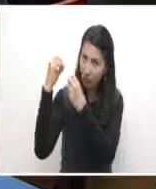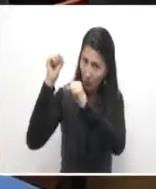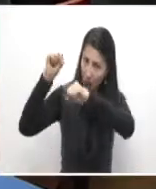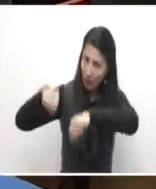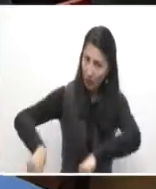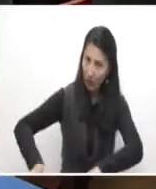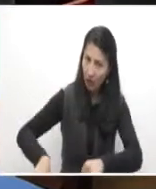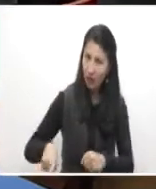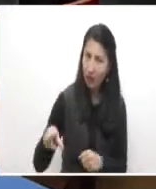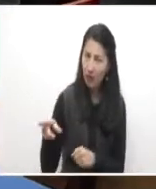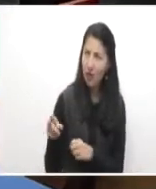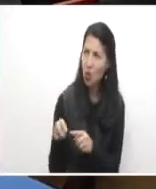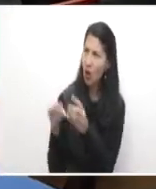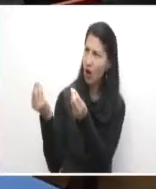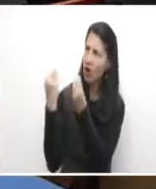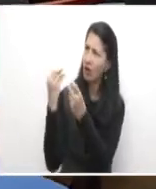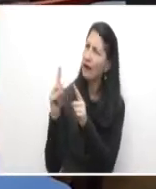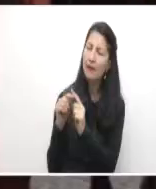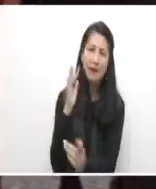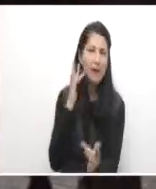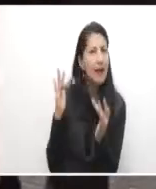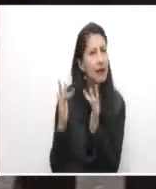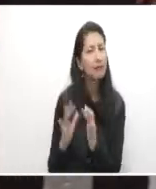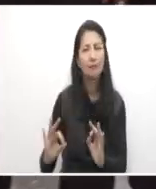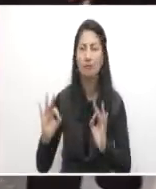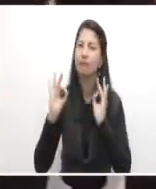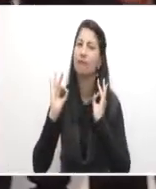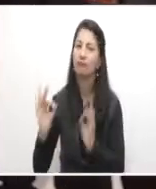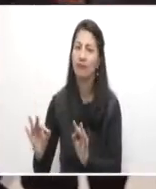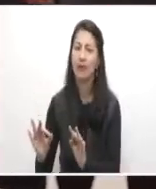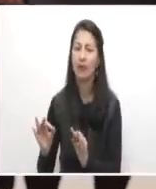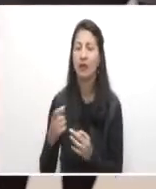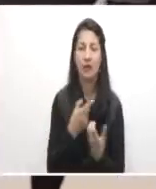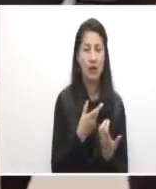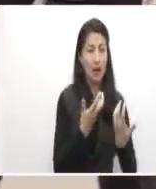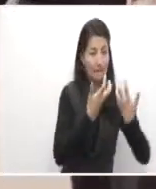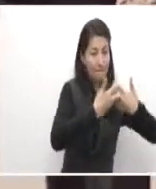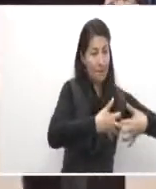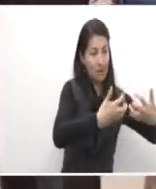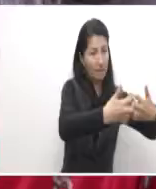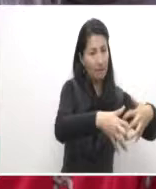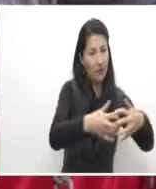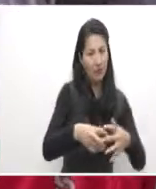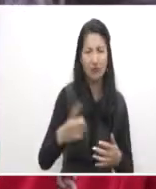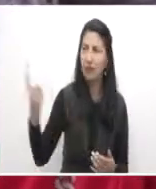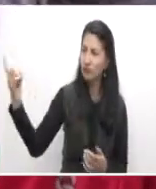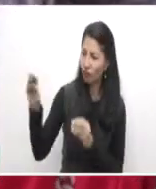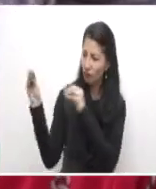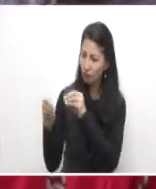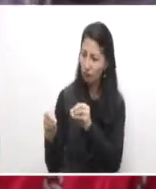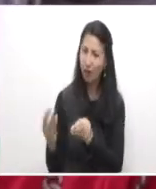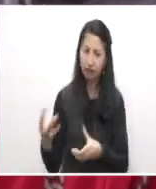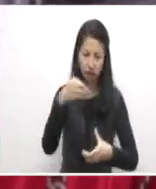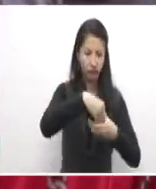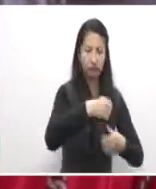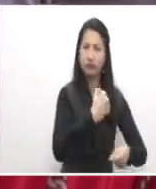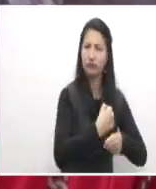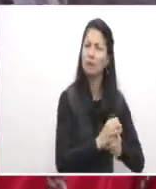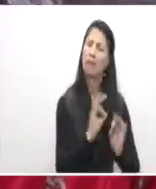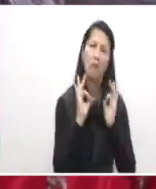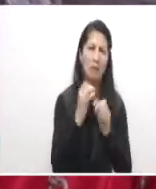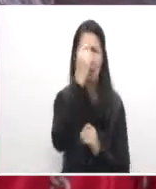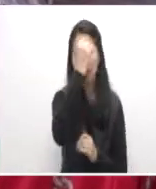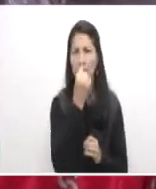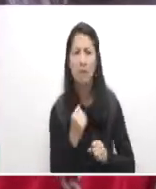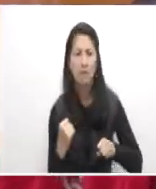definitivamente va en la línea que nosotros desde las empresas necesitamos para el desarrollo de la